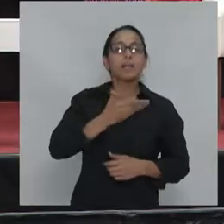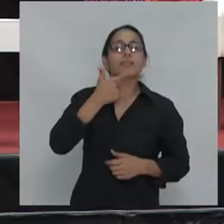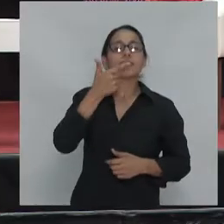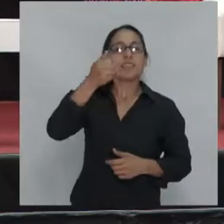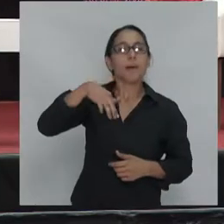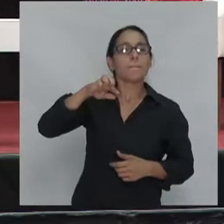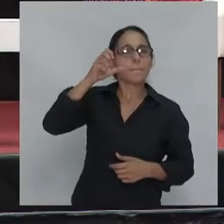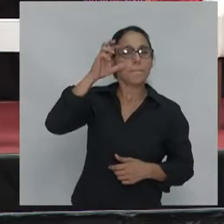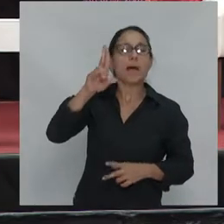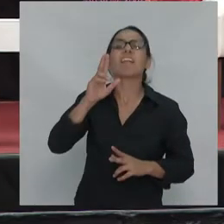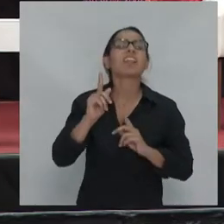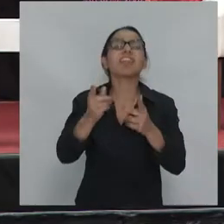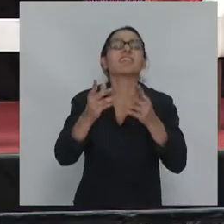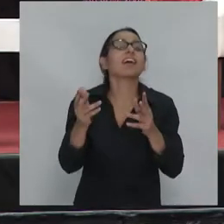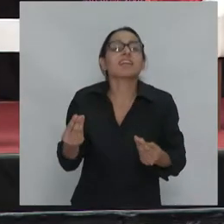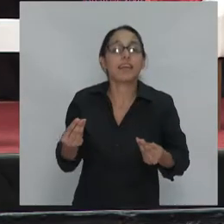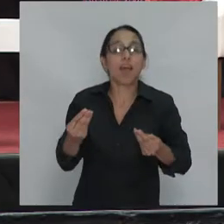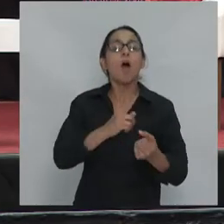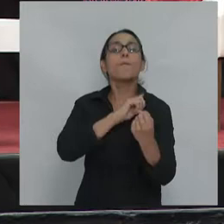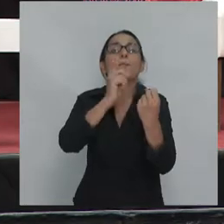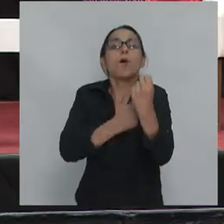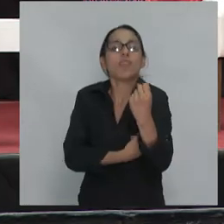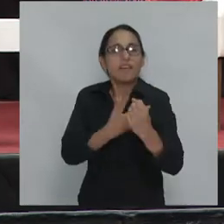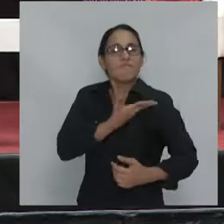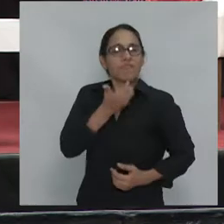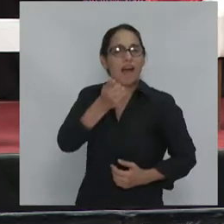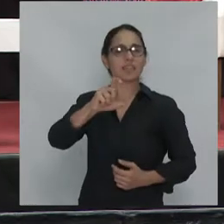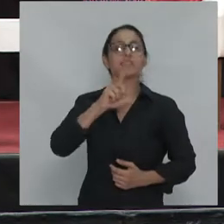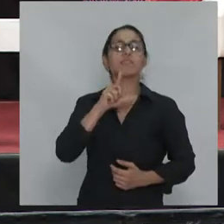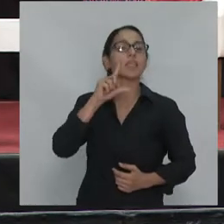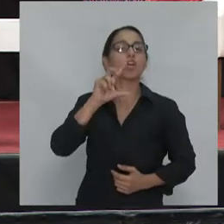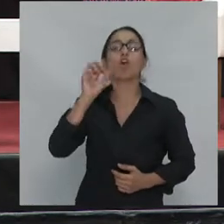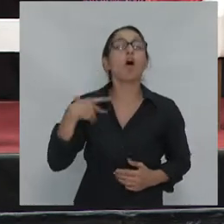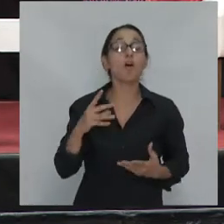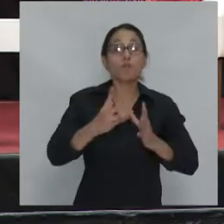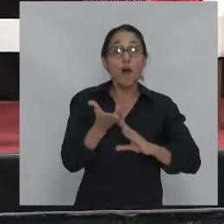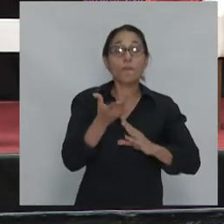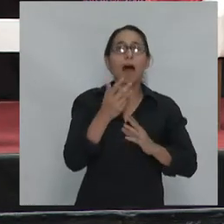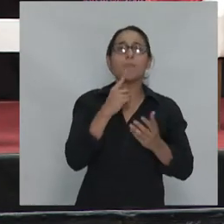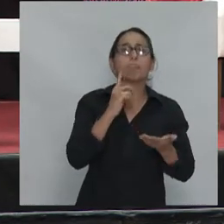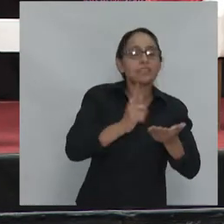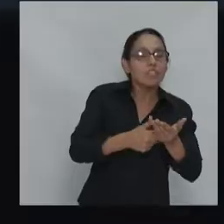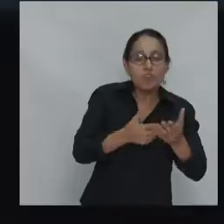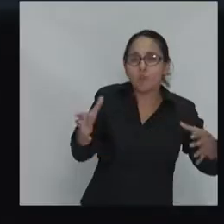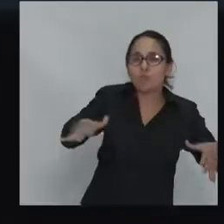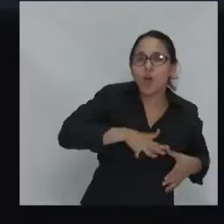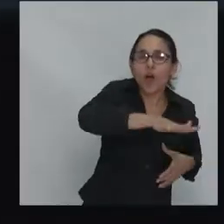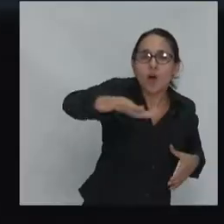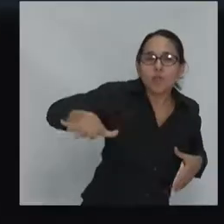fácticos no tomaron la decisión solidariamente colectivamente